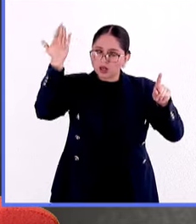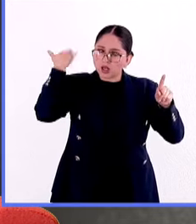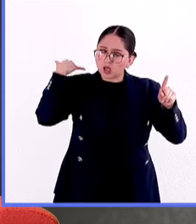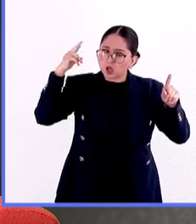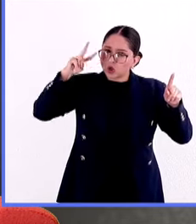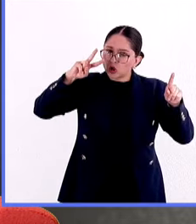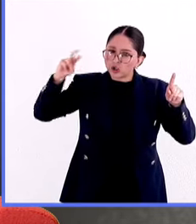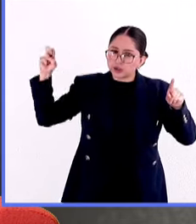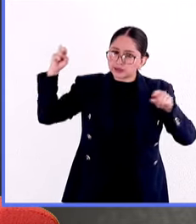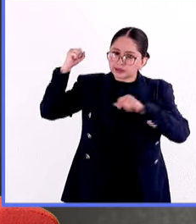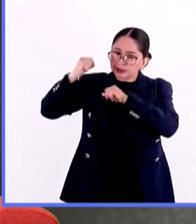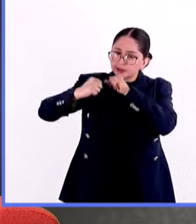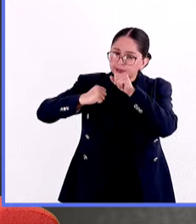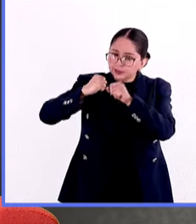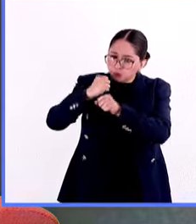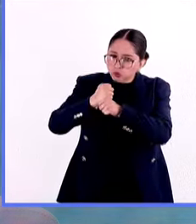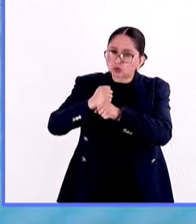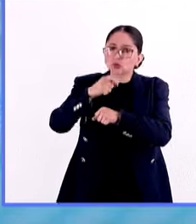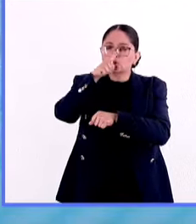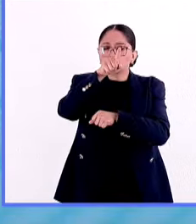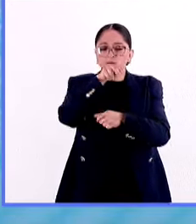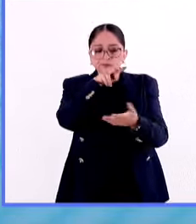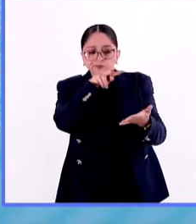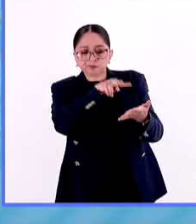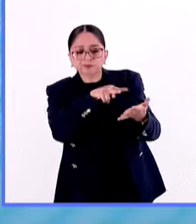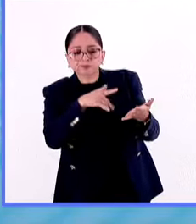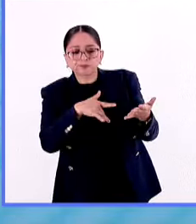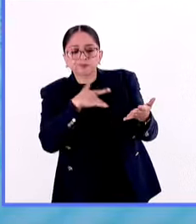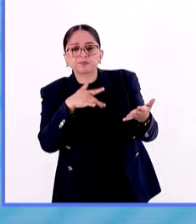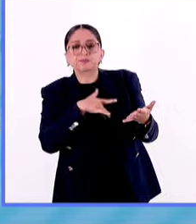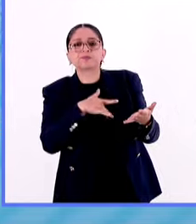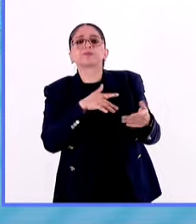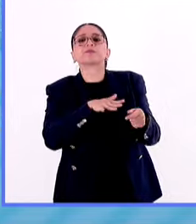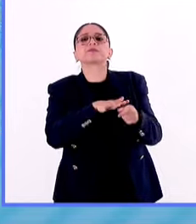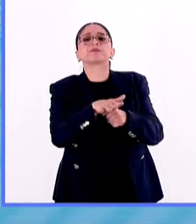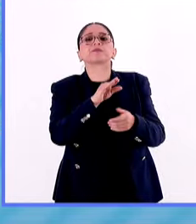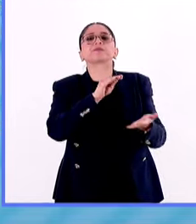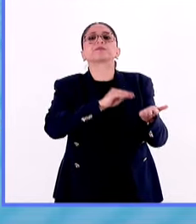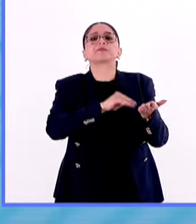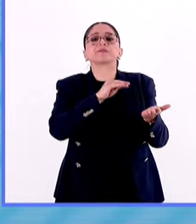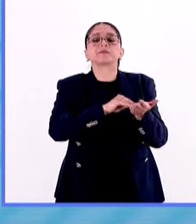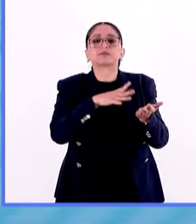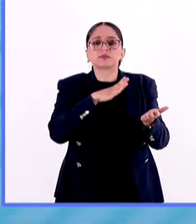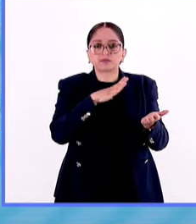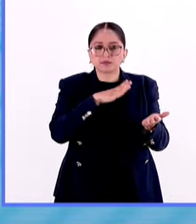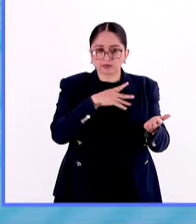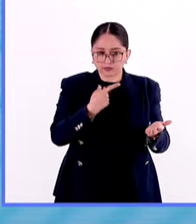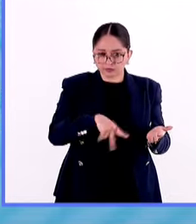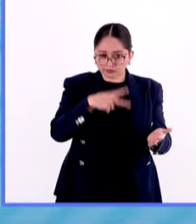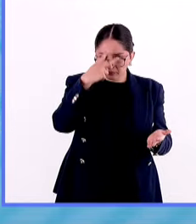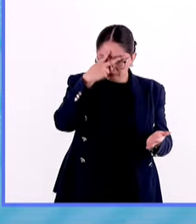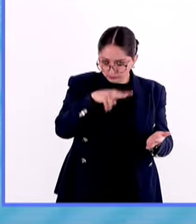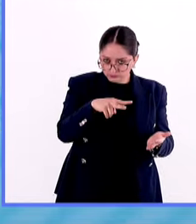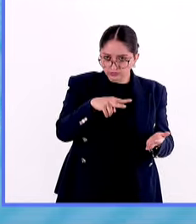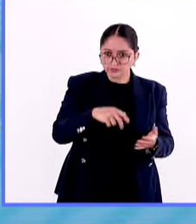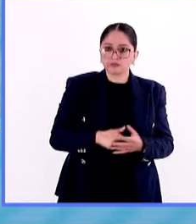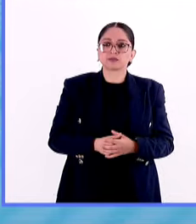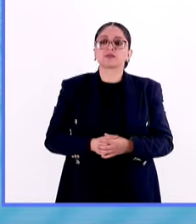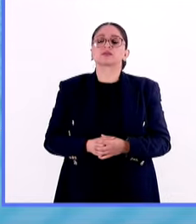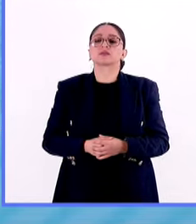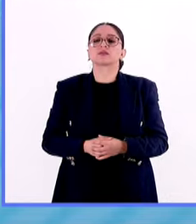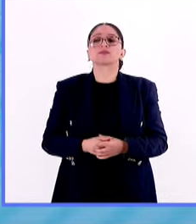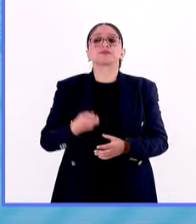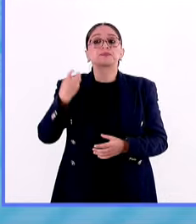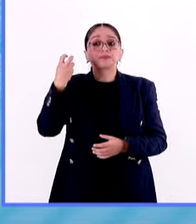y que identifiquen cuáles siguen vigentes. La importancia de hablar de nuestra historia constitucional es que ha sido un